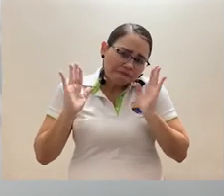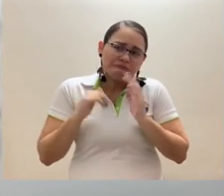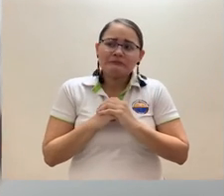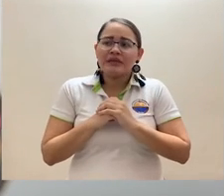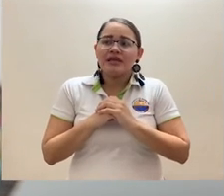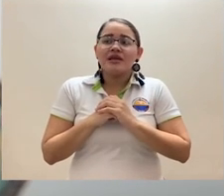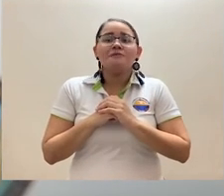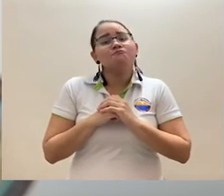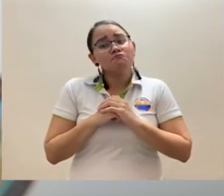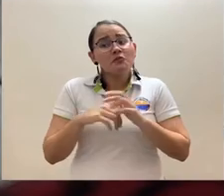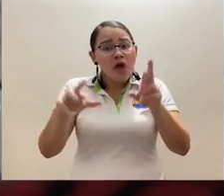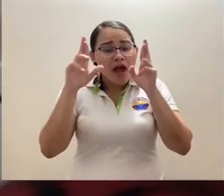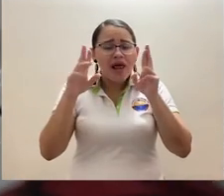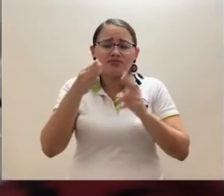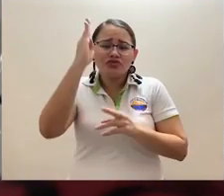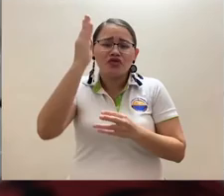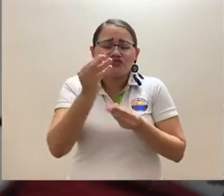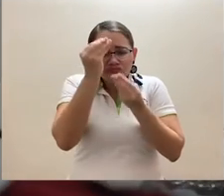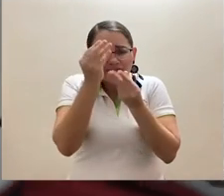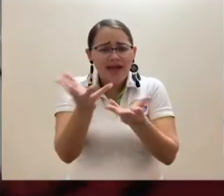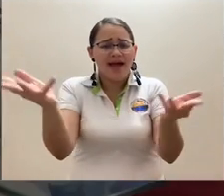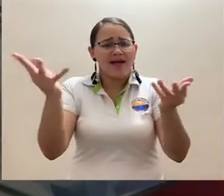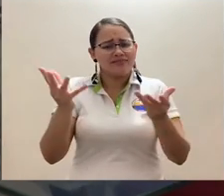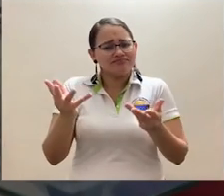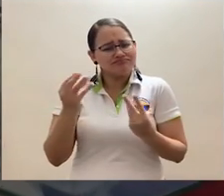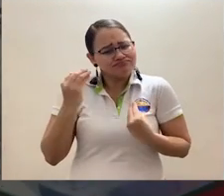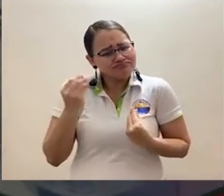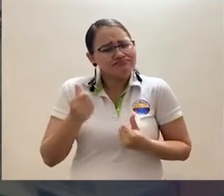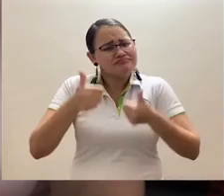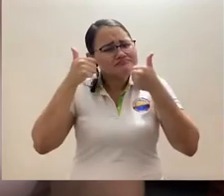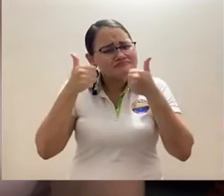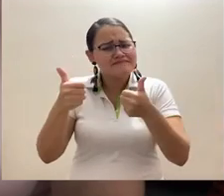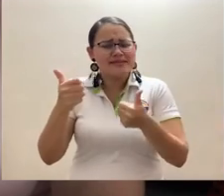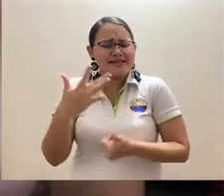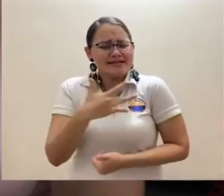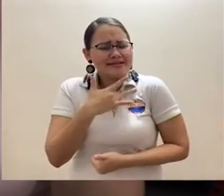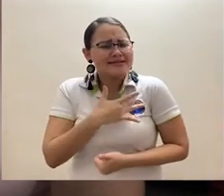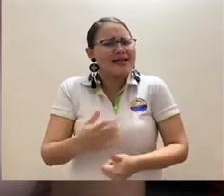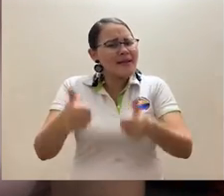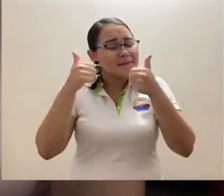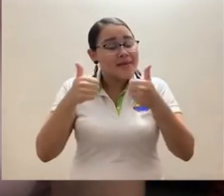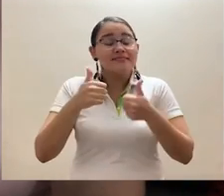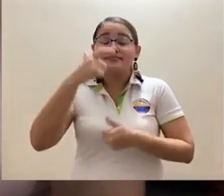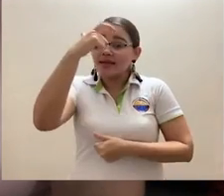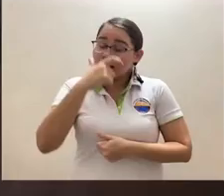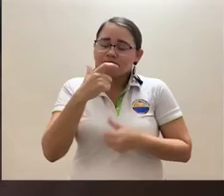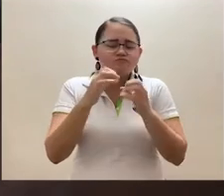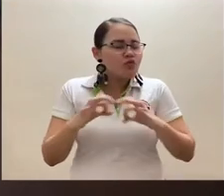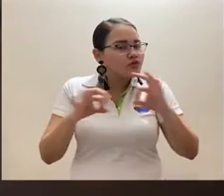Dios lo provea de buenos sentimientos, de buenas actitudes, seriedad ante todo,